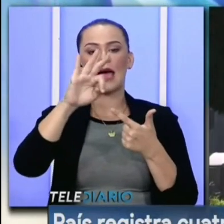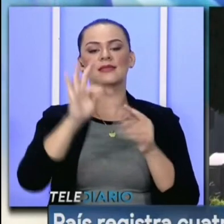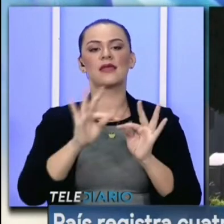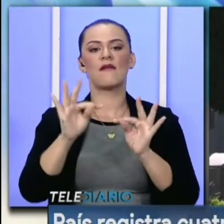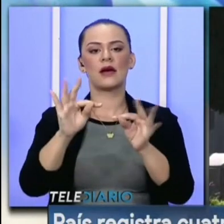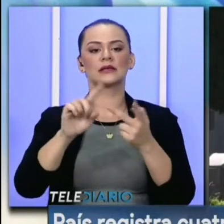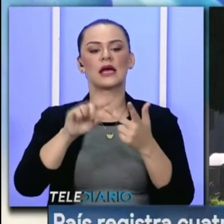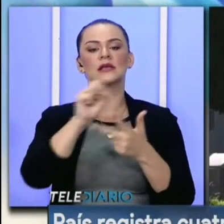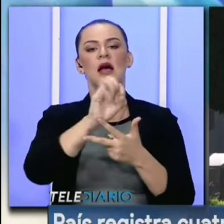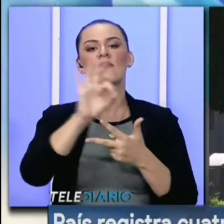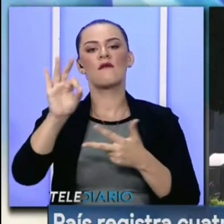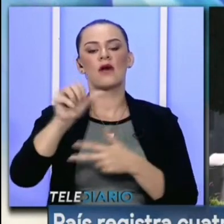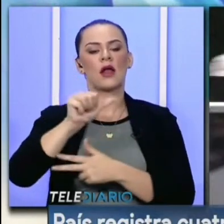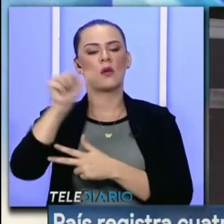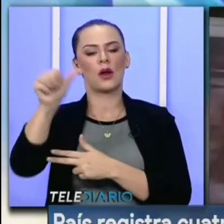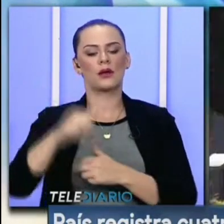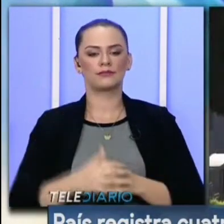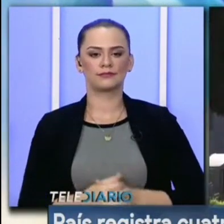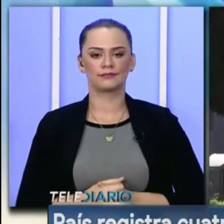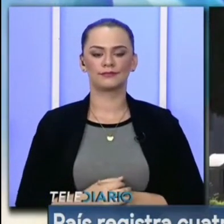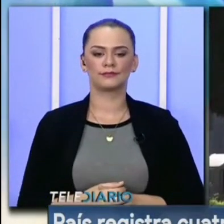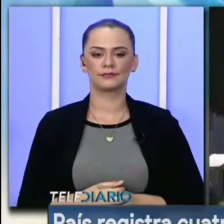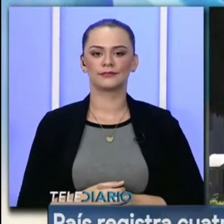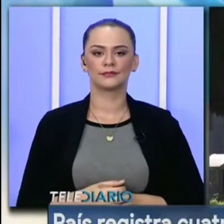Terrazas en San Rafael de Alajuela.